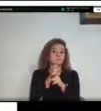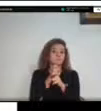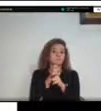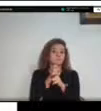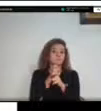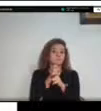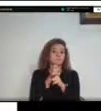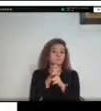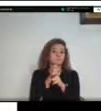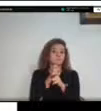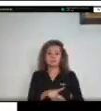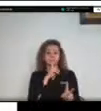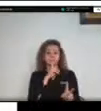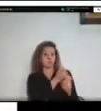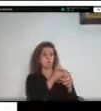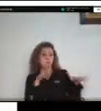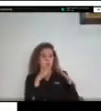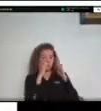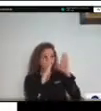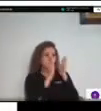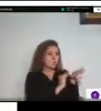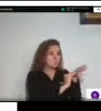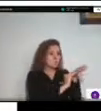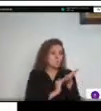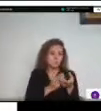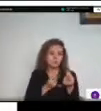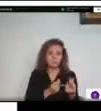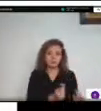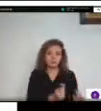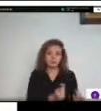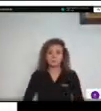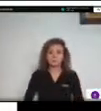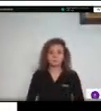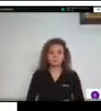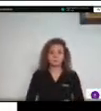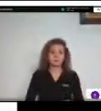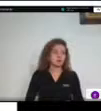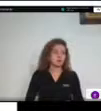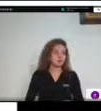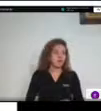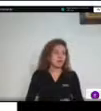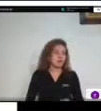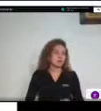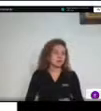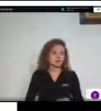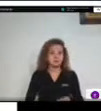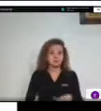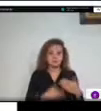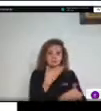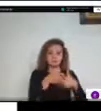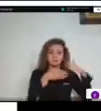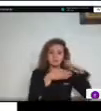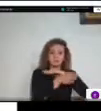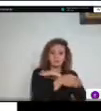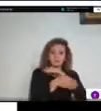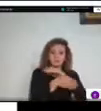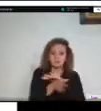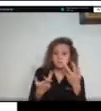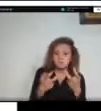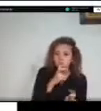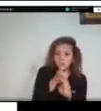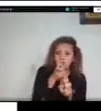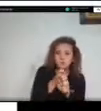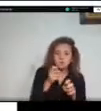sumado a sus vías de acceso que como vemos en la imagen son bastante complicadas los vehículos en tierra y también su